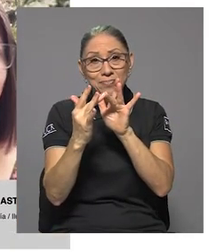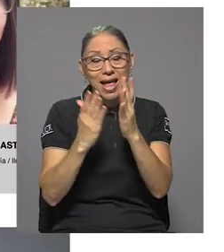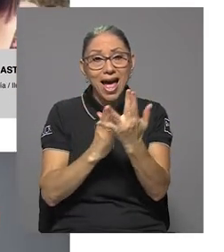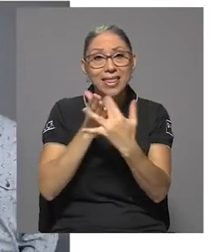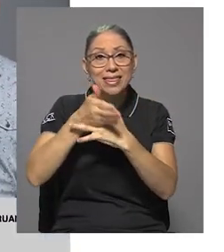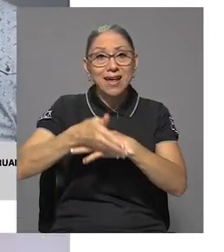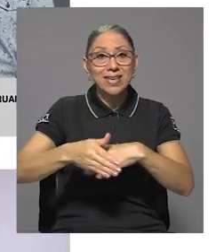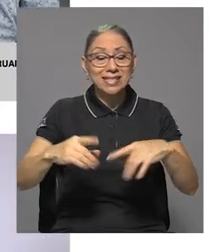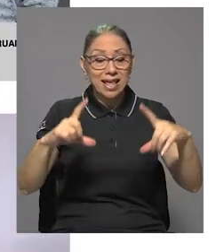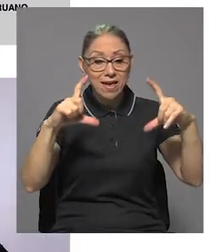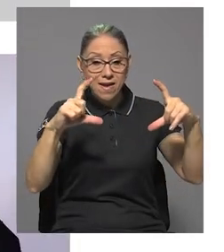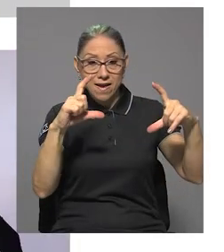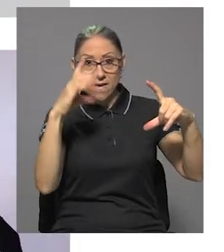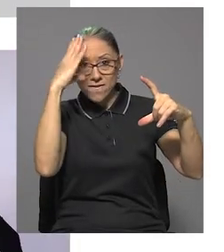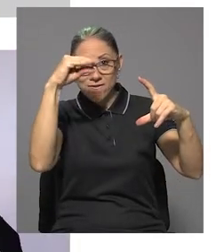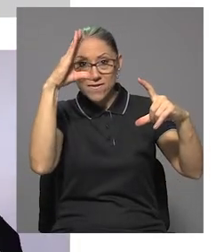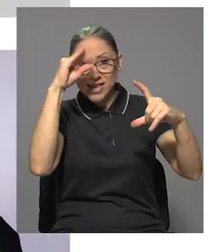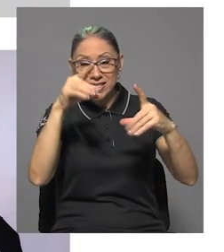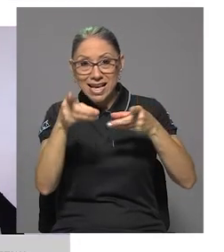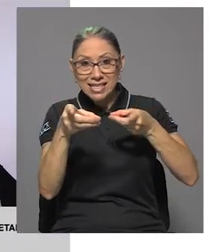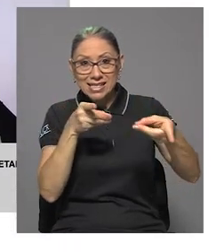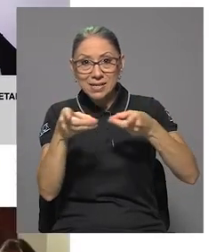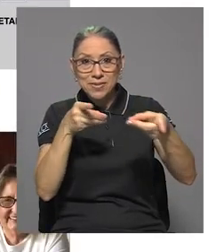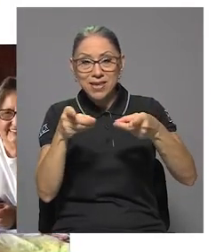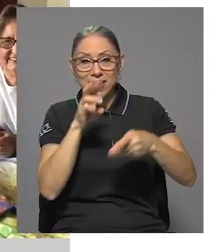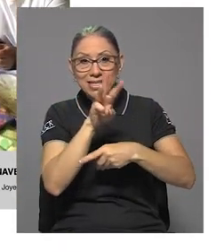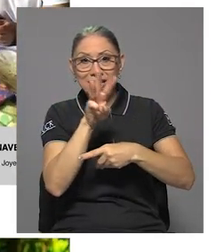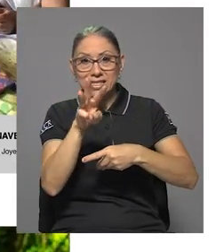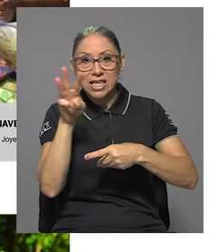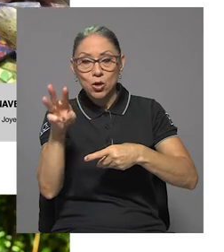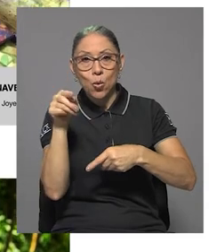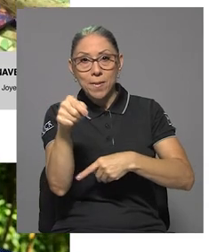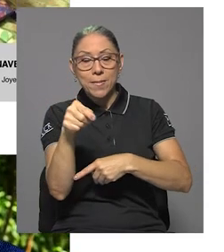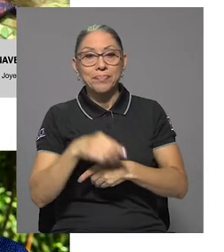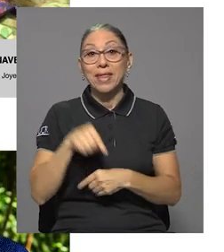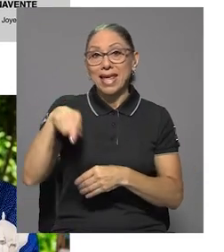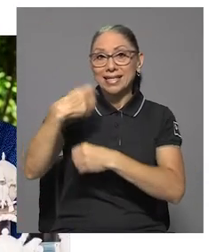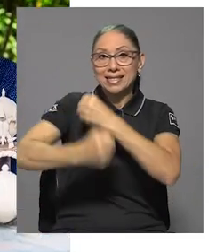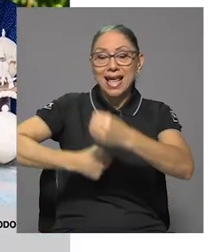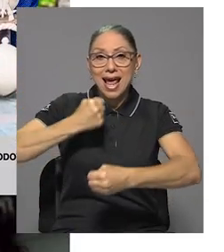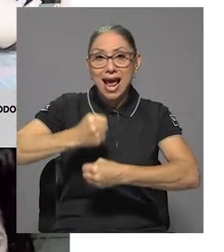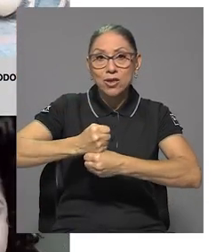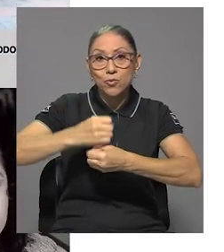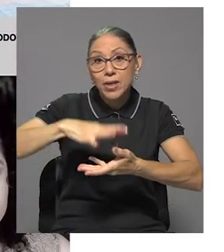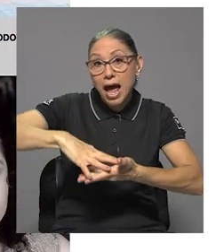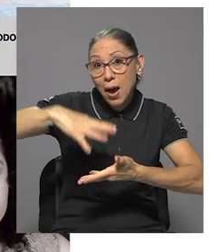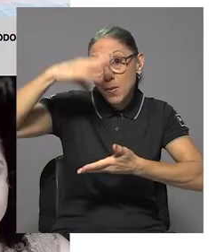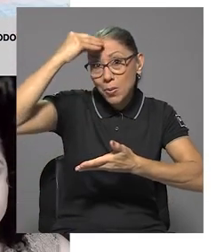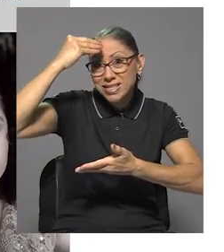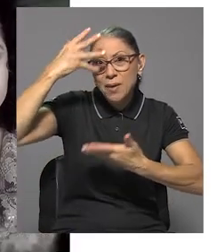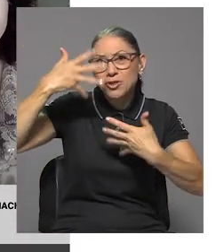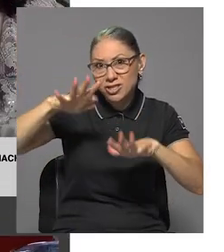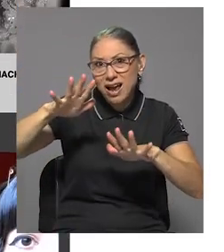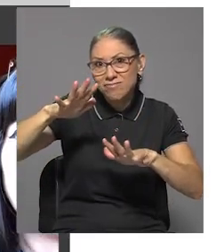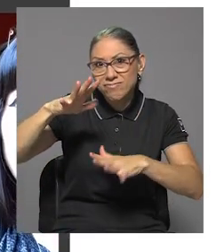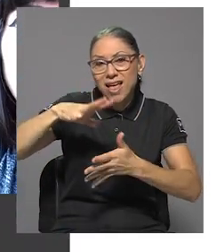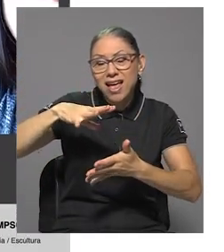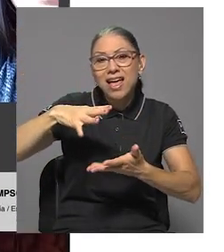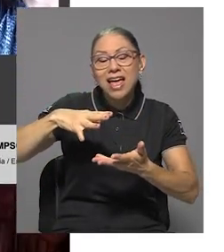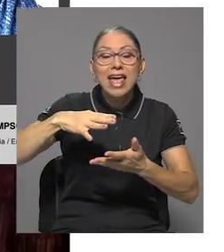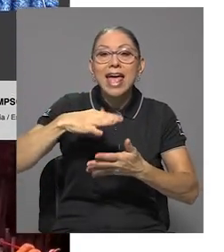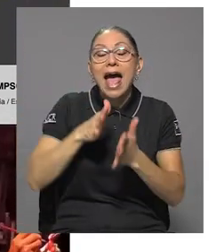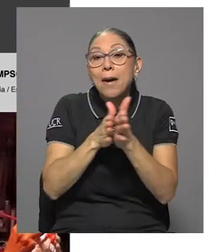fichas descriptivas del sitio web. Y este año aprovechamos los aprendizajes del año pasado y esperamos haber